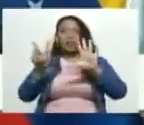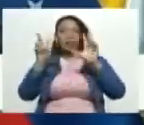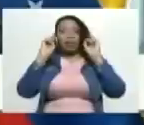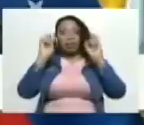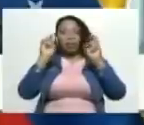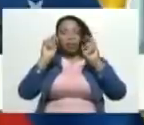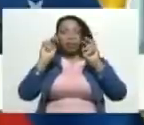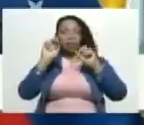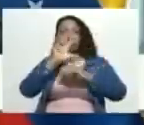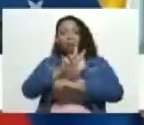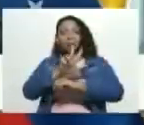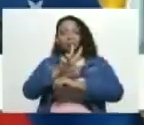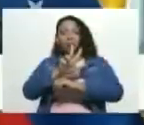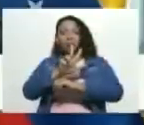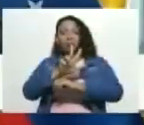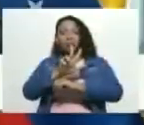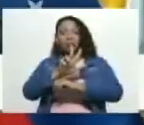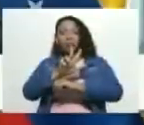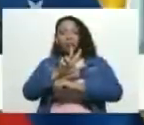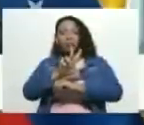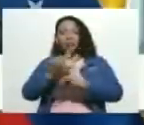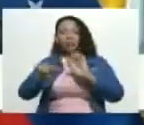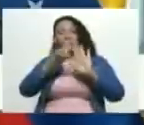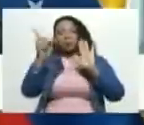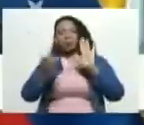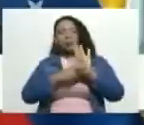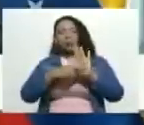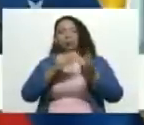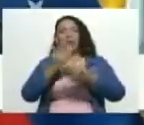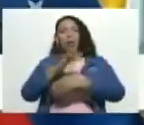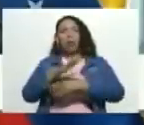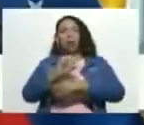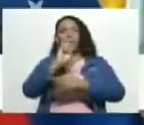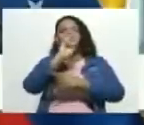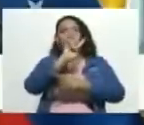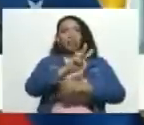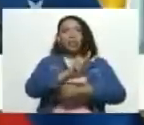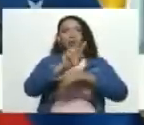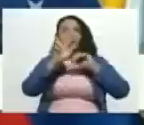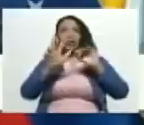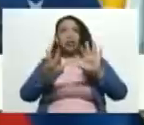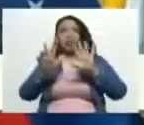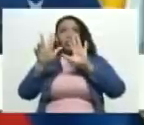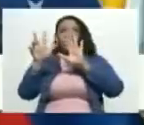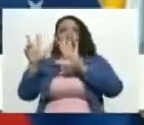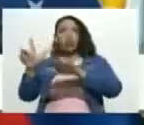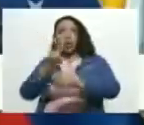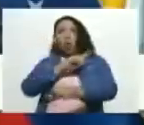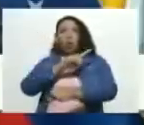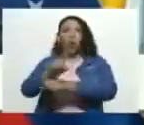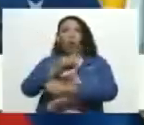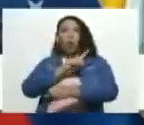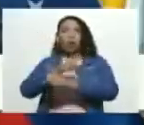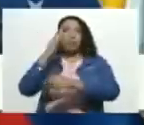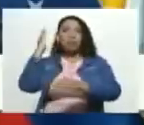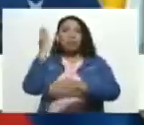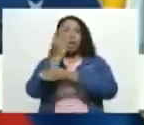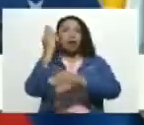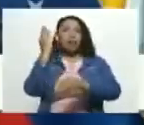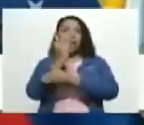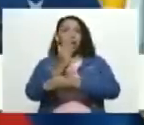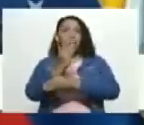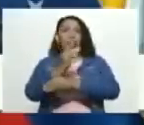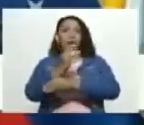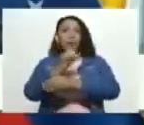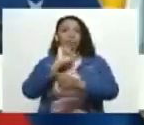3 incautaciones en total se han acordado 288 órdenes de aprehensión han